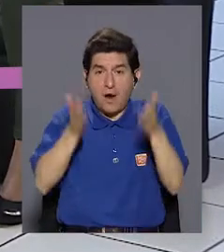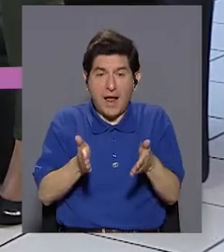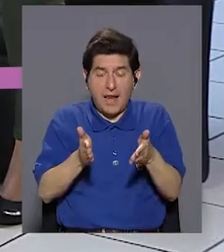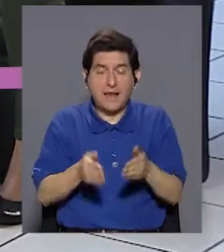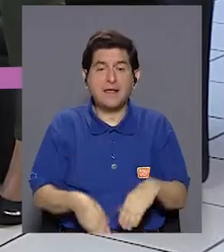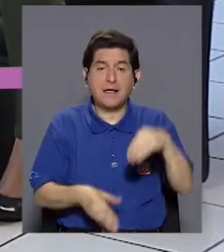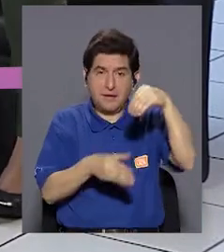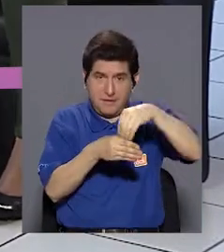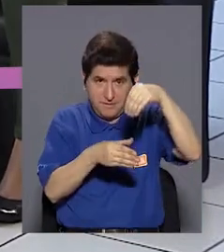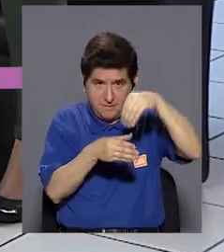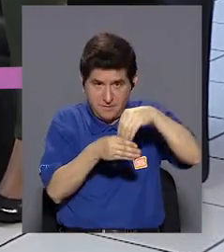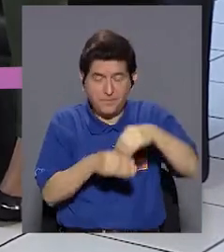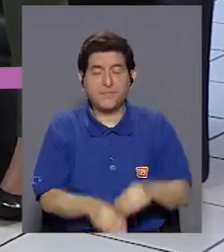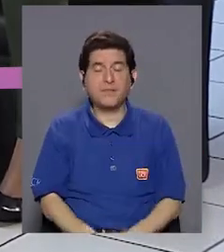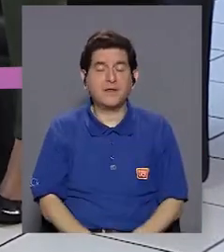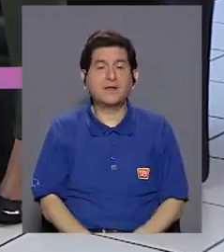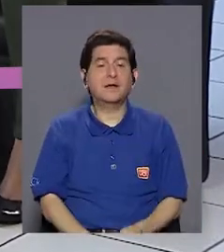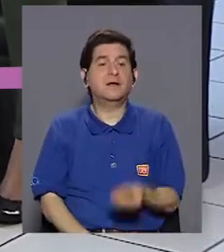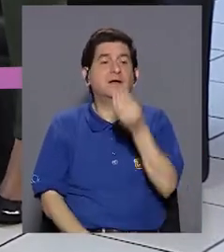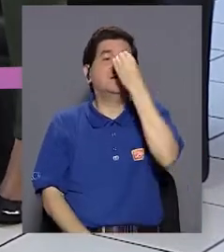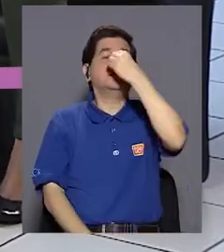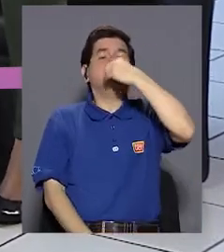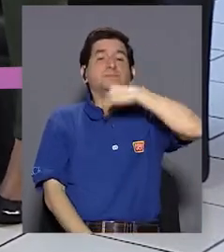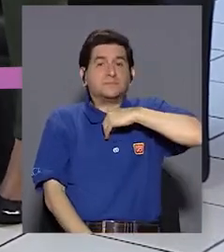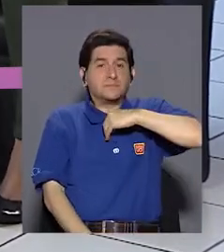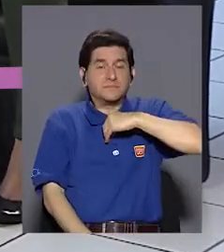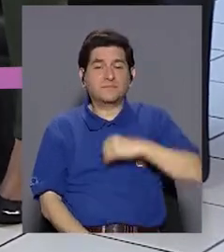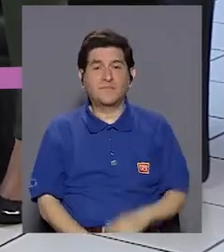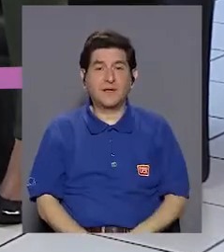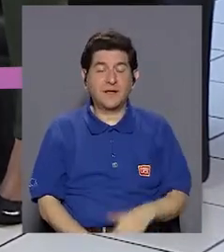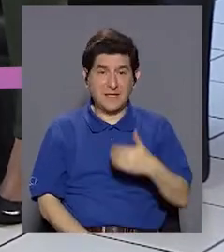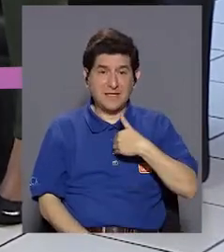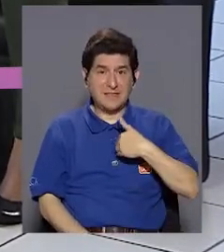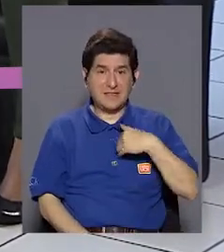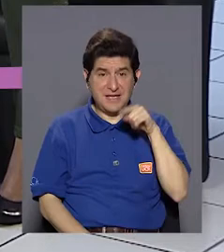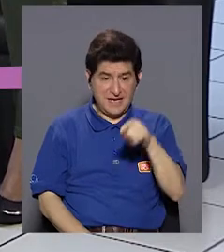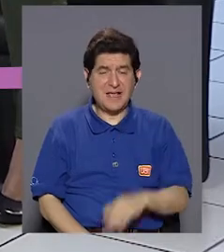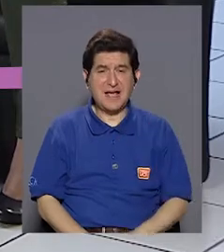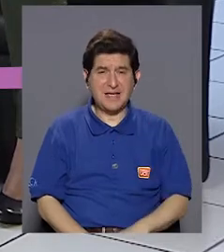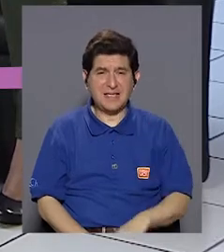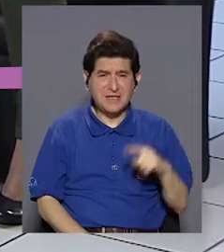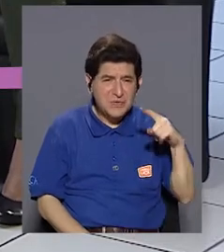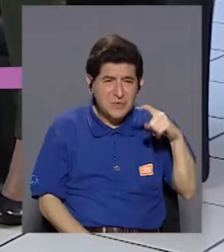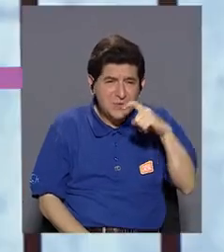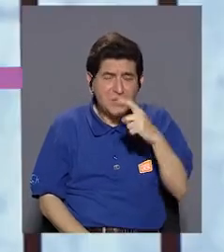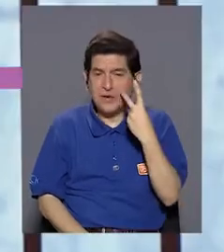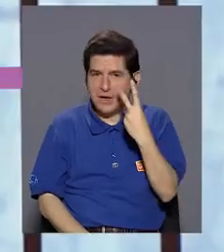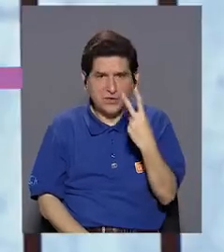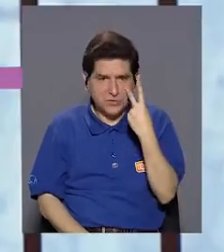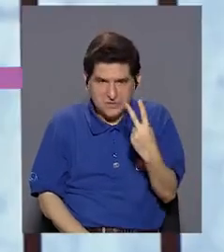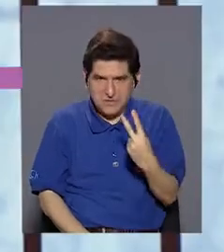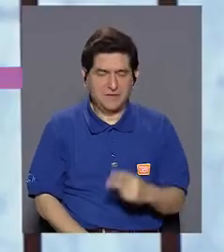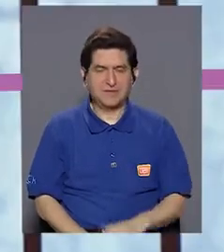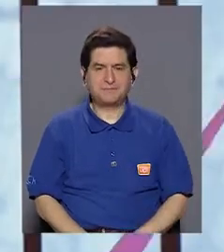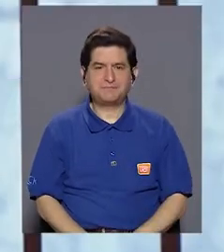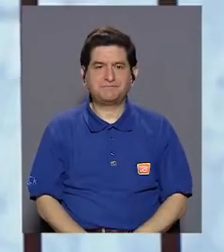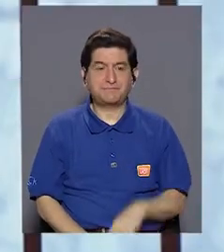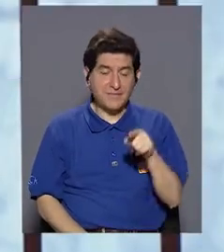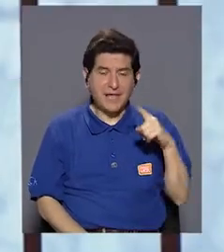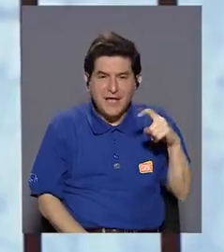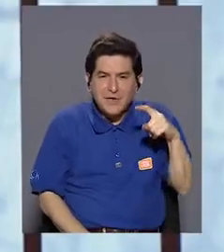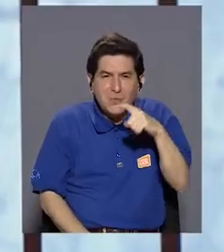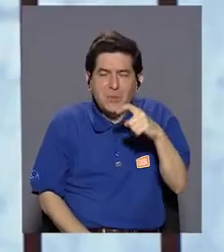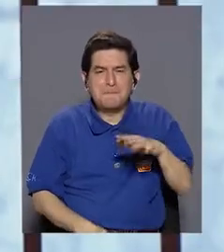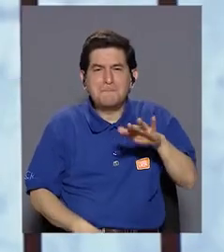alguien en un alimento, ¿verdad?, se logra tragar eso y tiene el parásito ahí, que no se ve, que no se ve, entonces